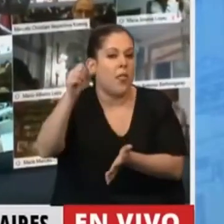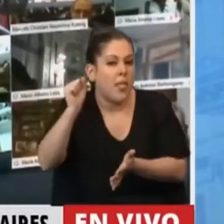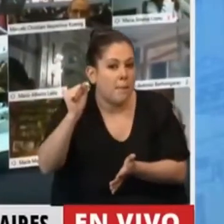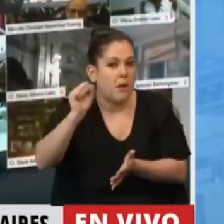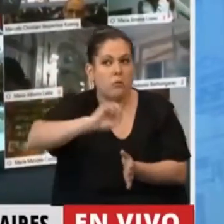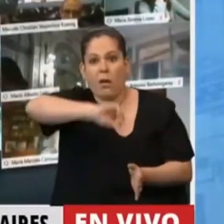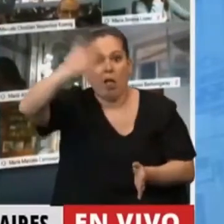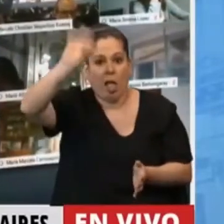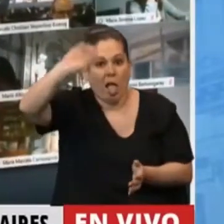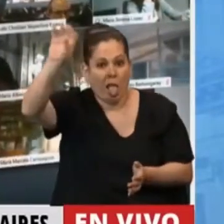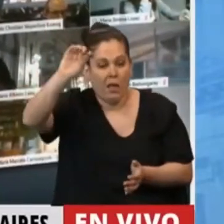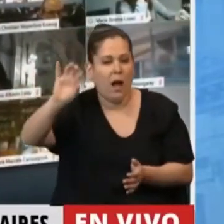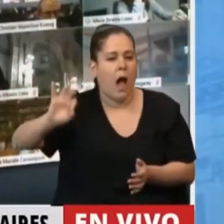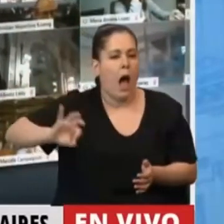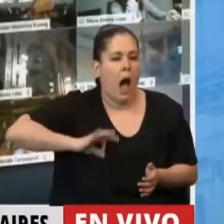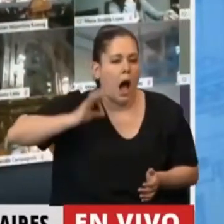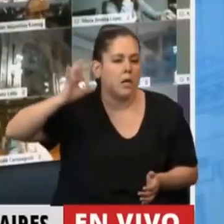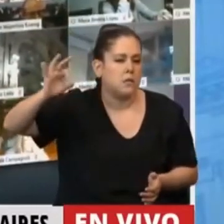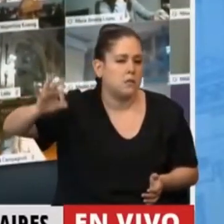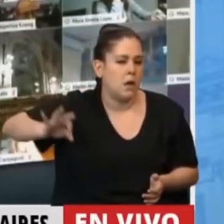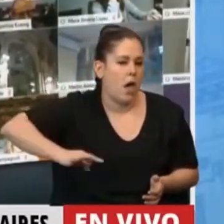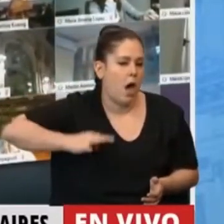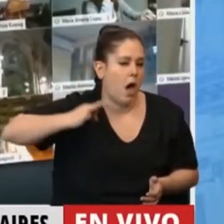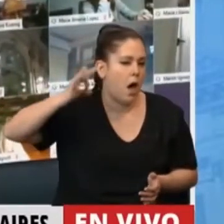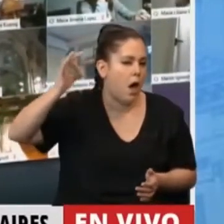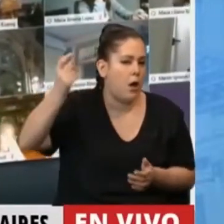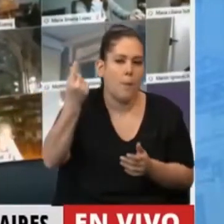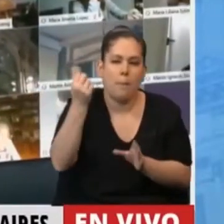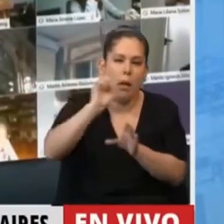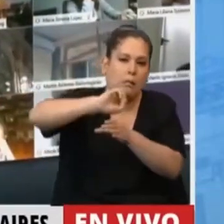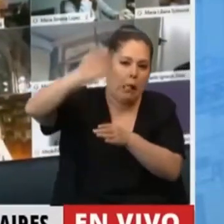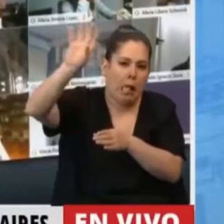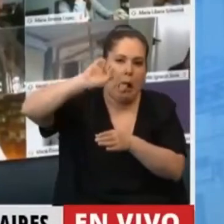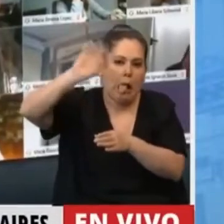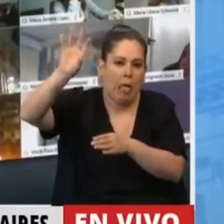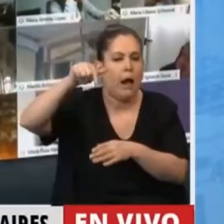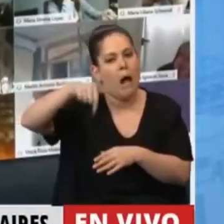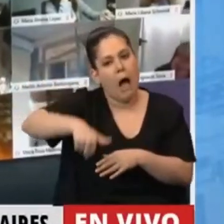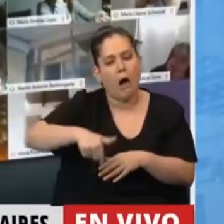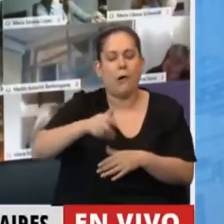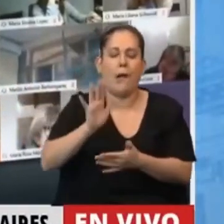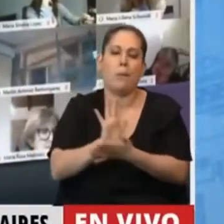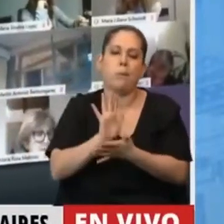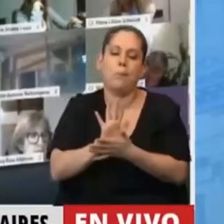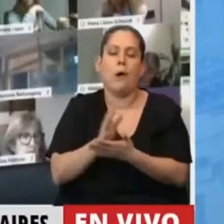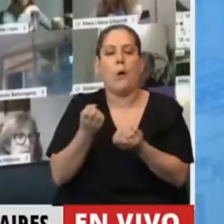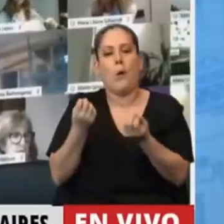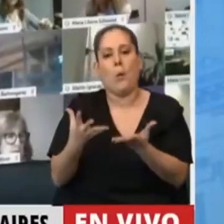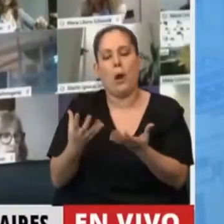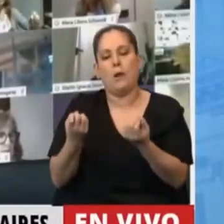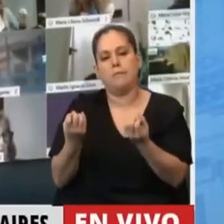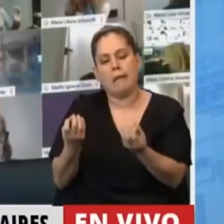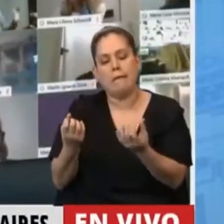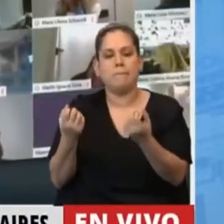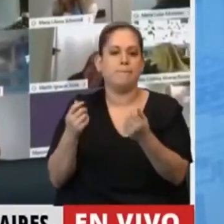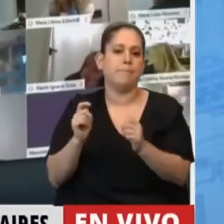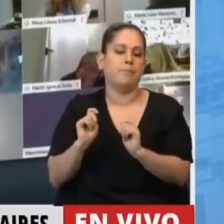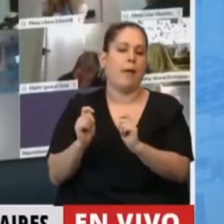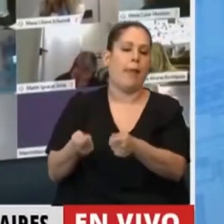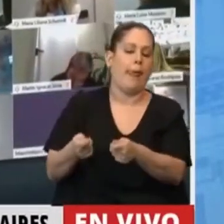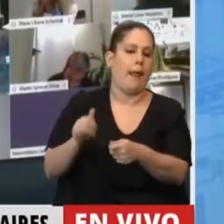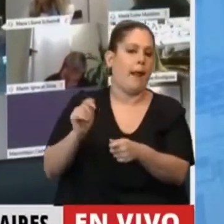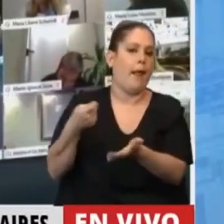No hace meses, hace años. Y ahora le van a perdonar absolutamente todo. Ese es el